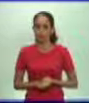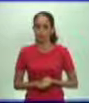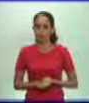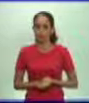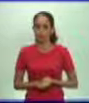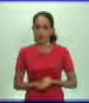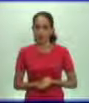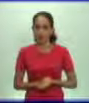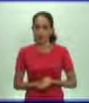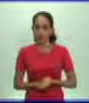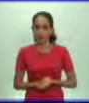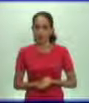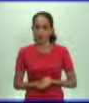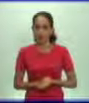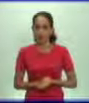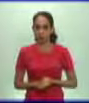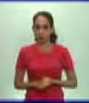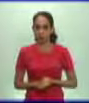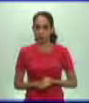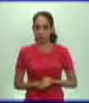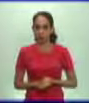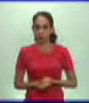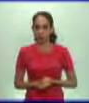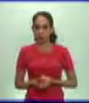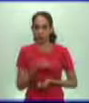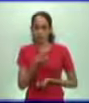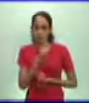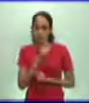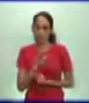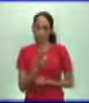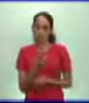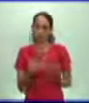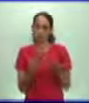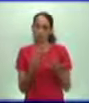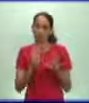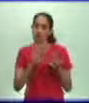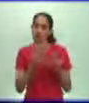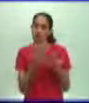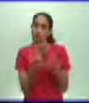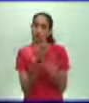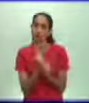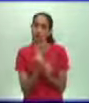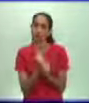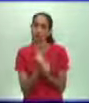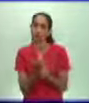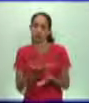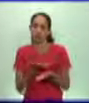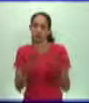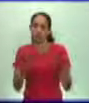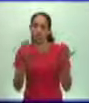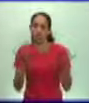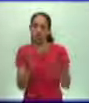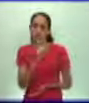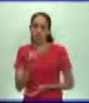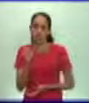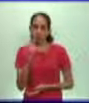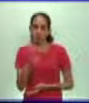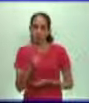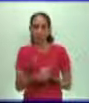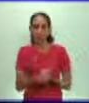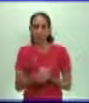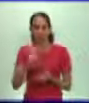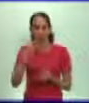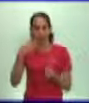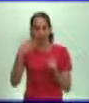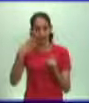proporcionarle las posibilidades incluso para su propia evolución personal, su desarrollo social. Y además derecho para elegir a